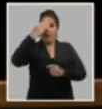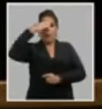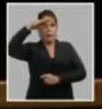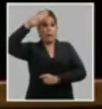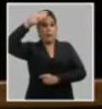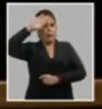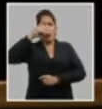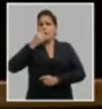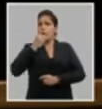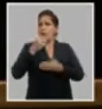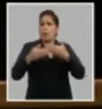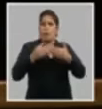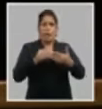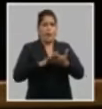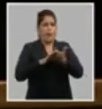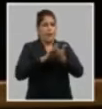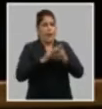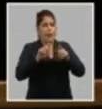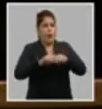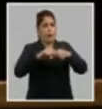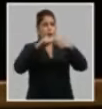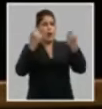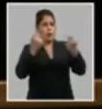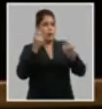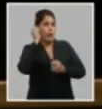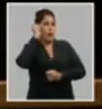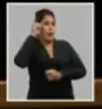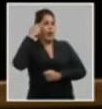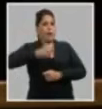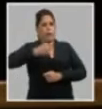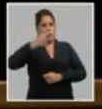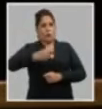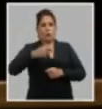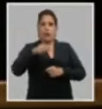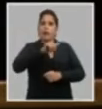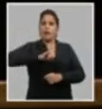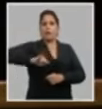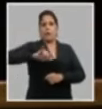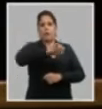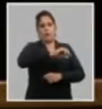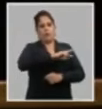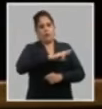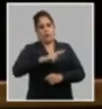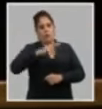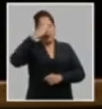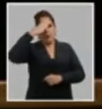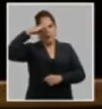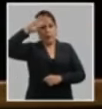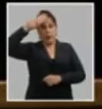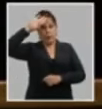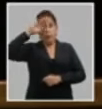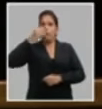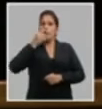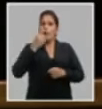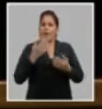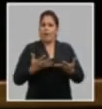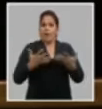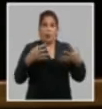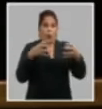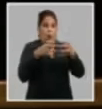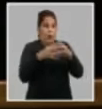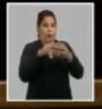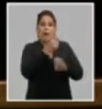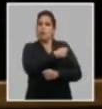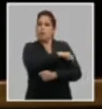no puede generar una ruptura con los ideales de justicia e igualdad de la revolución y debilitar la unidad del